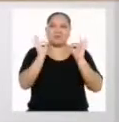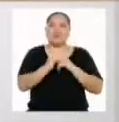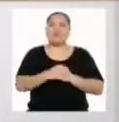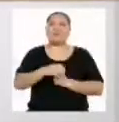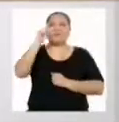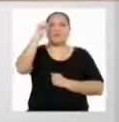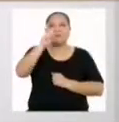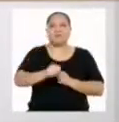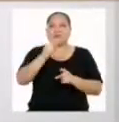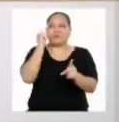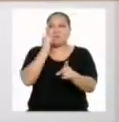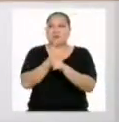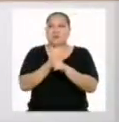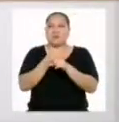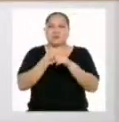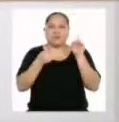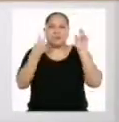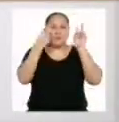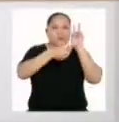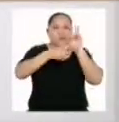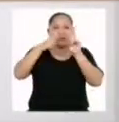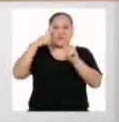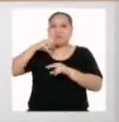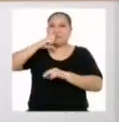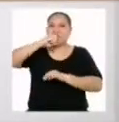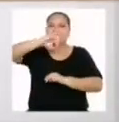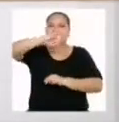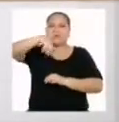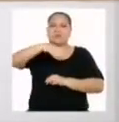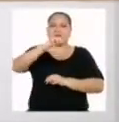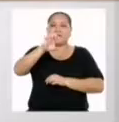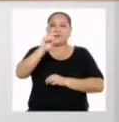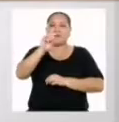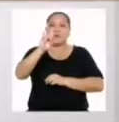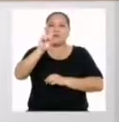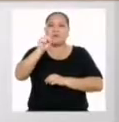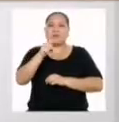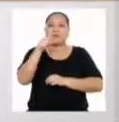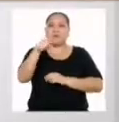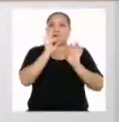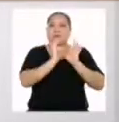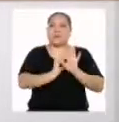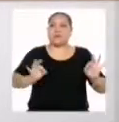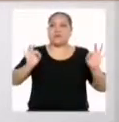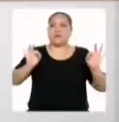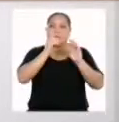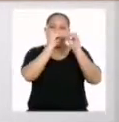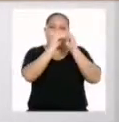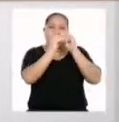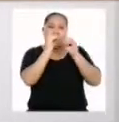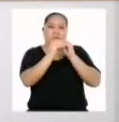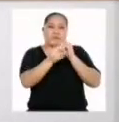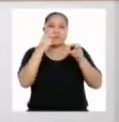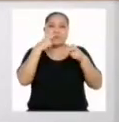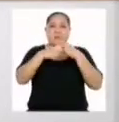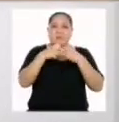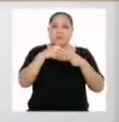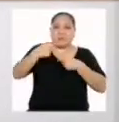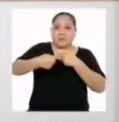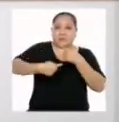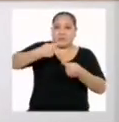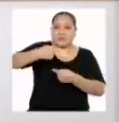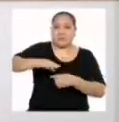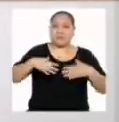Así es. Pero considerando lo que dijo Jesús, es importante que para resolver las situaciones que se nos presenten en el día a día,